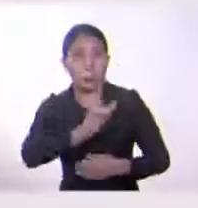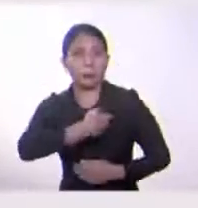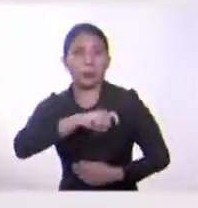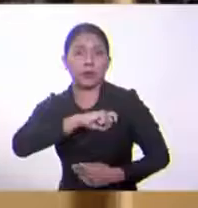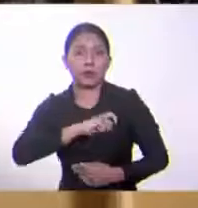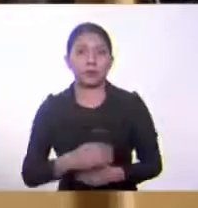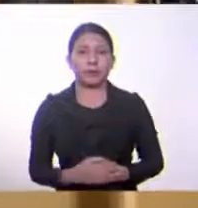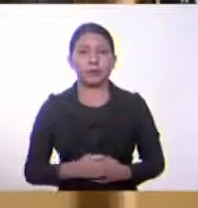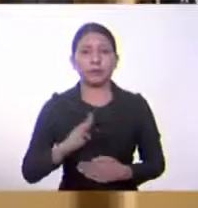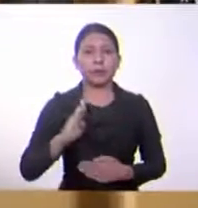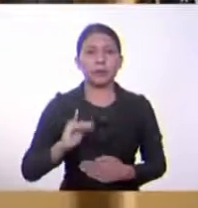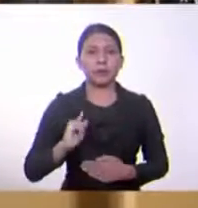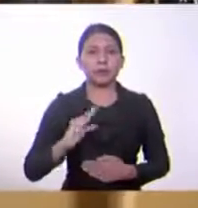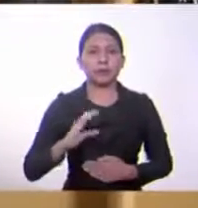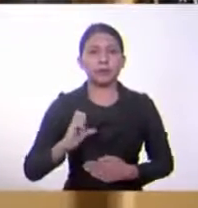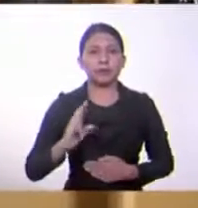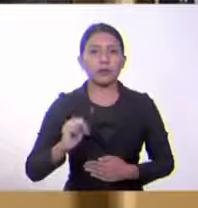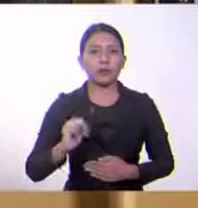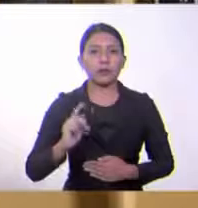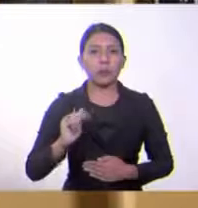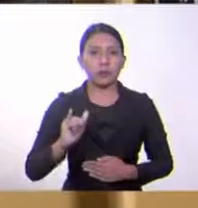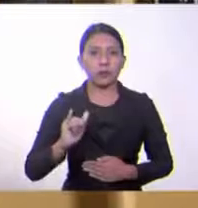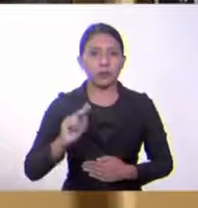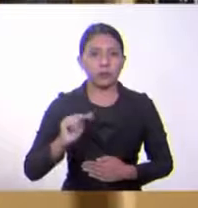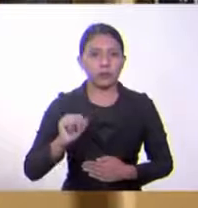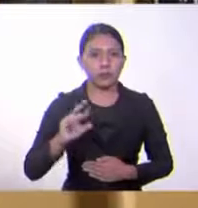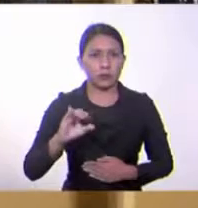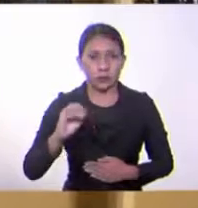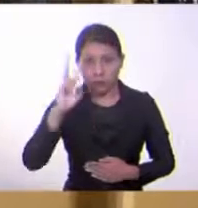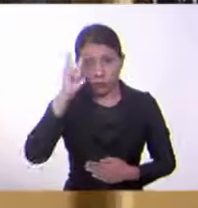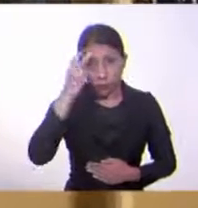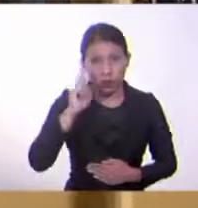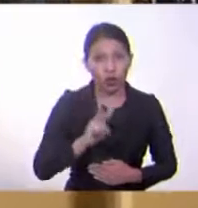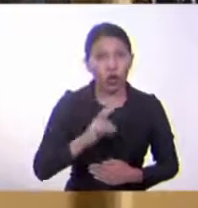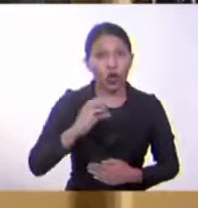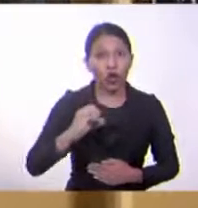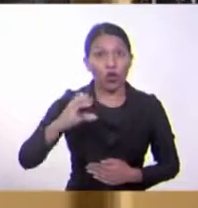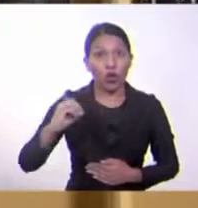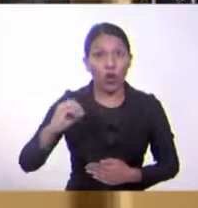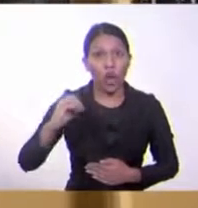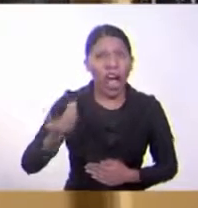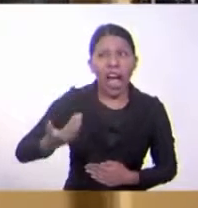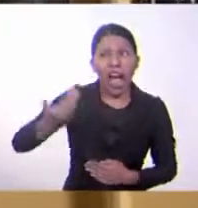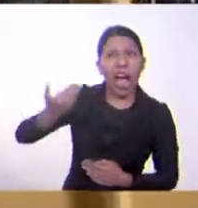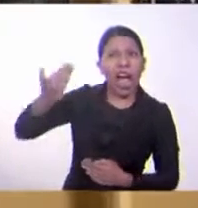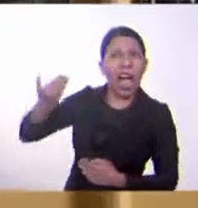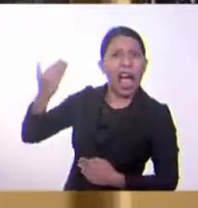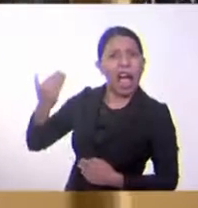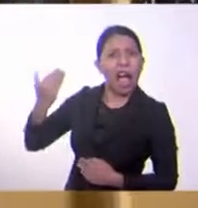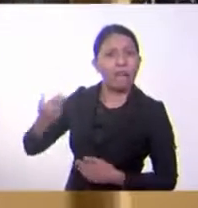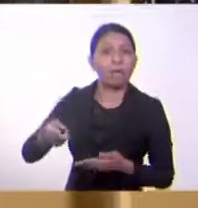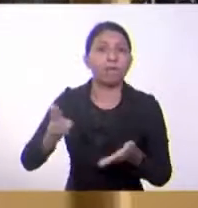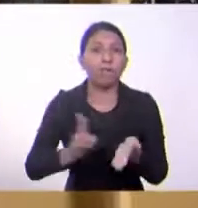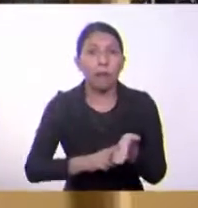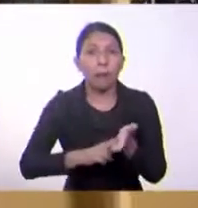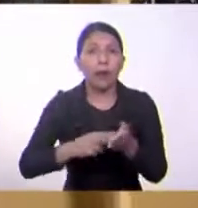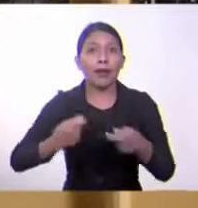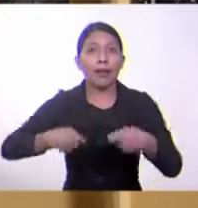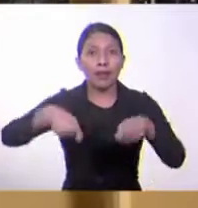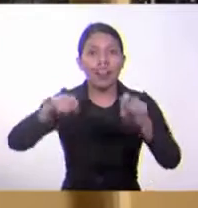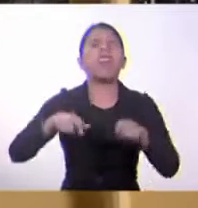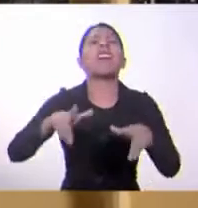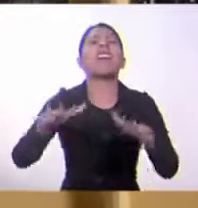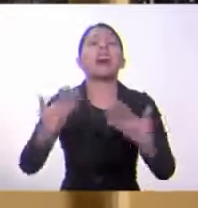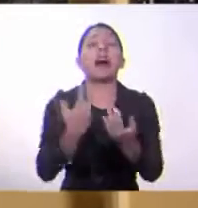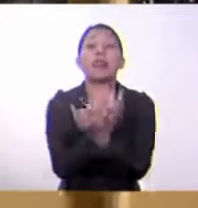Bicentenario, entonces estamos hablando de 200 años desde la firma del Acta de Independencia. Ok, desde la firma del Acta de